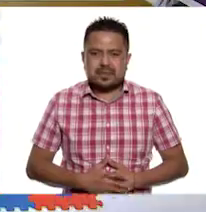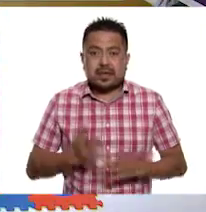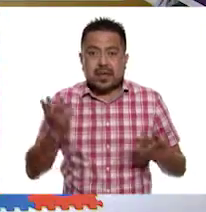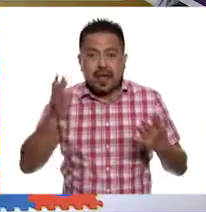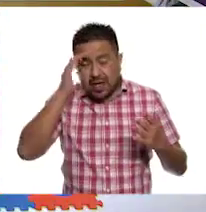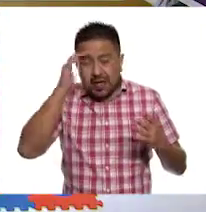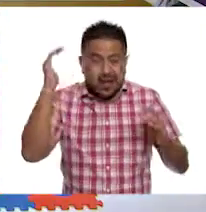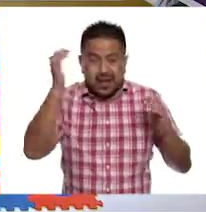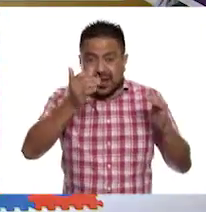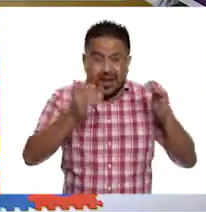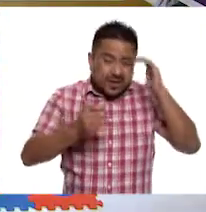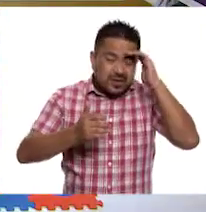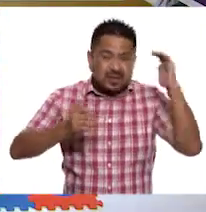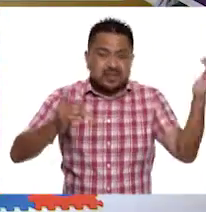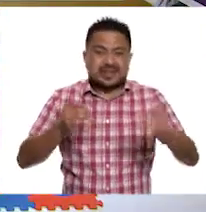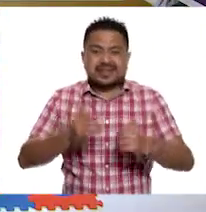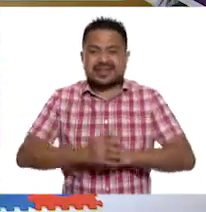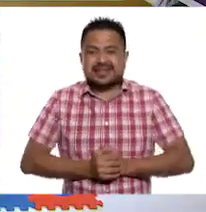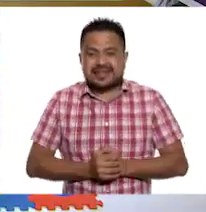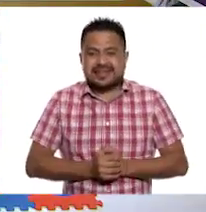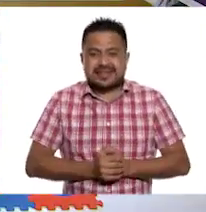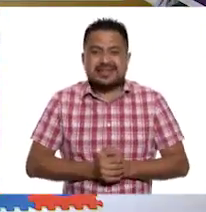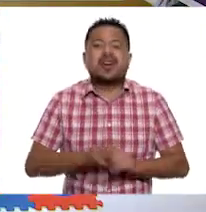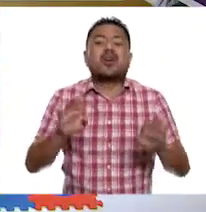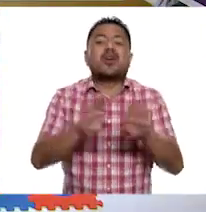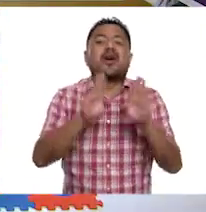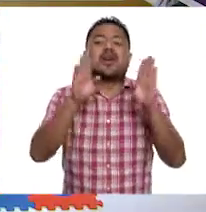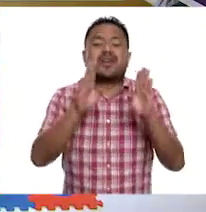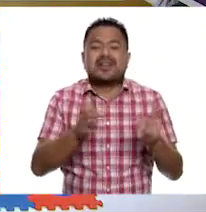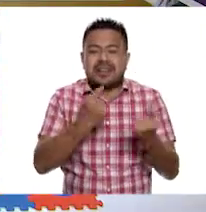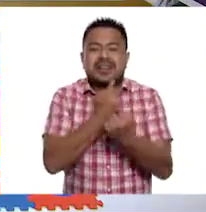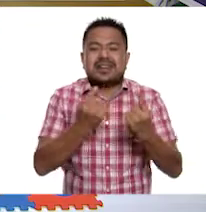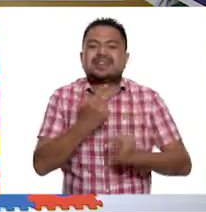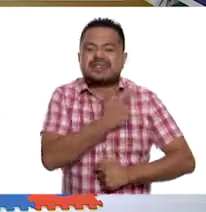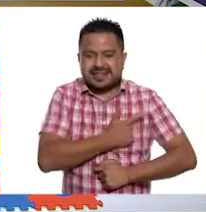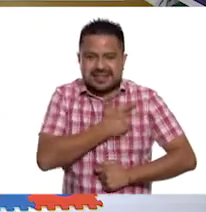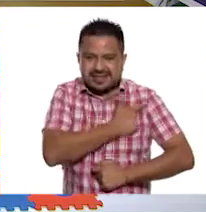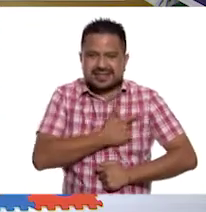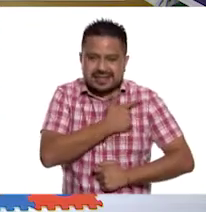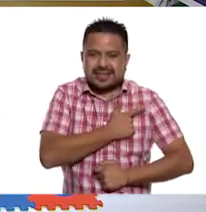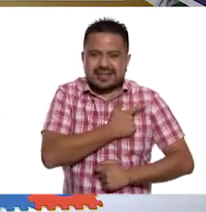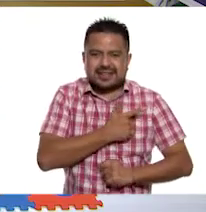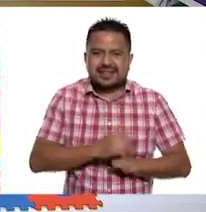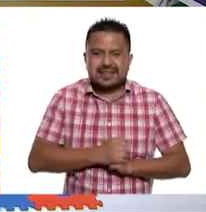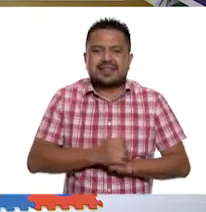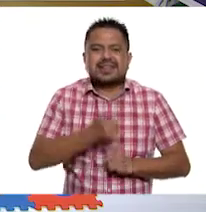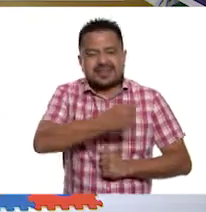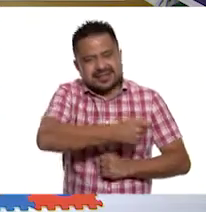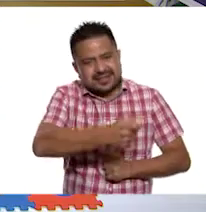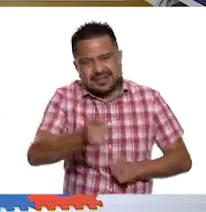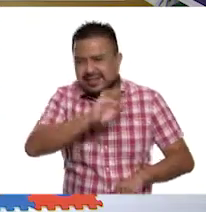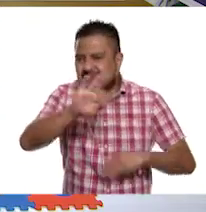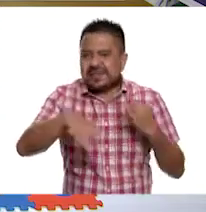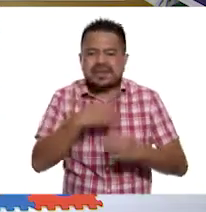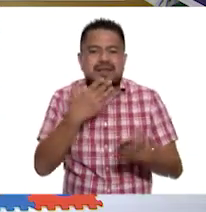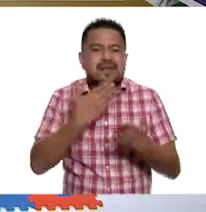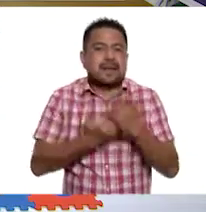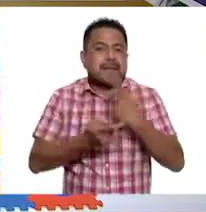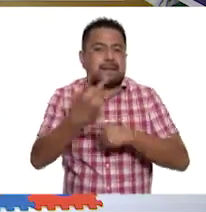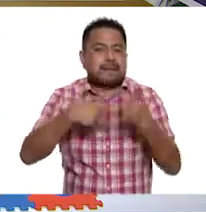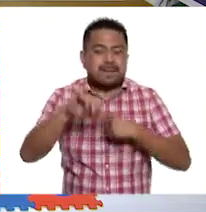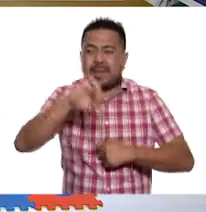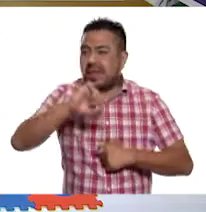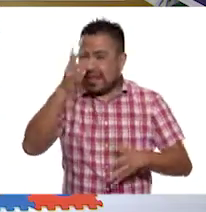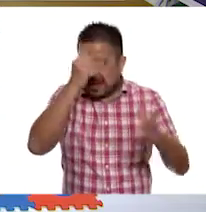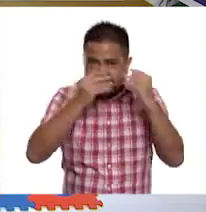¡Hola! ¡Hola! ¿Cómo están, niñas y niños? Me da mucho gusto saludarlas, saludarlos y darles la bienvenida aquí